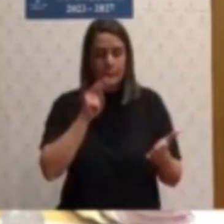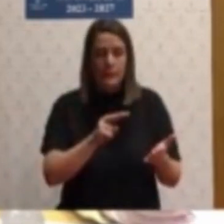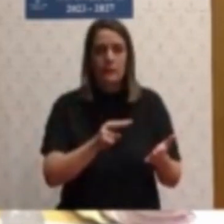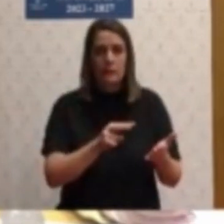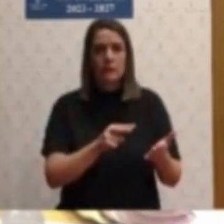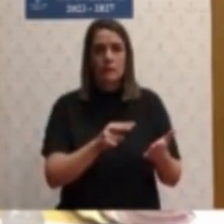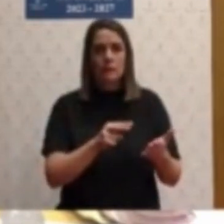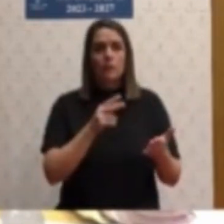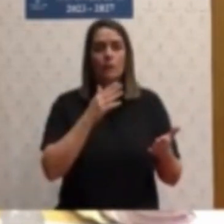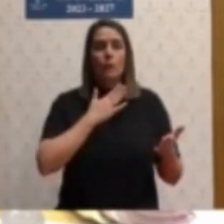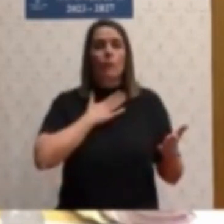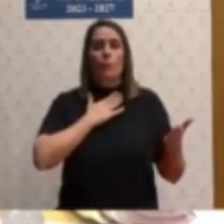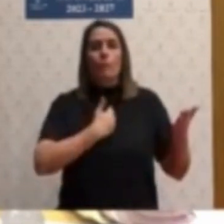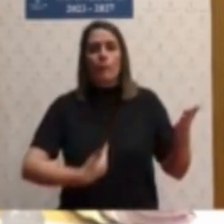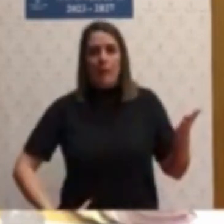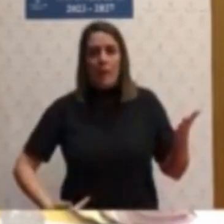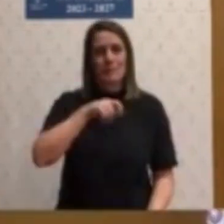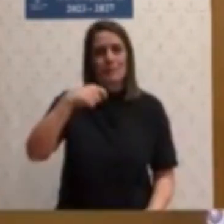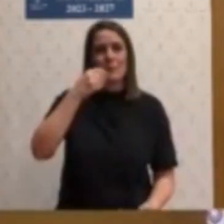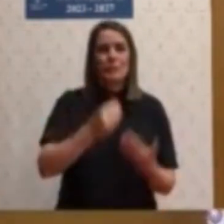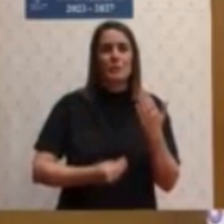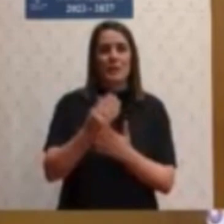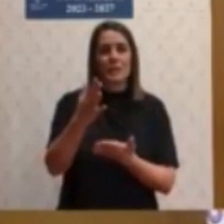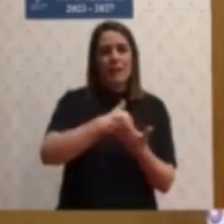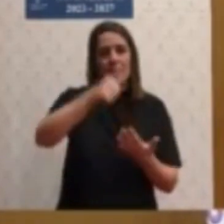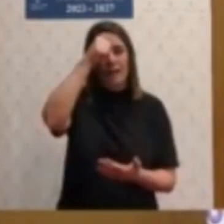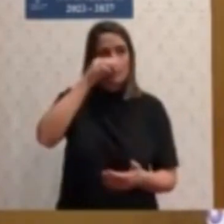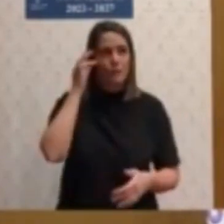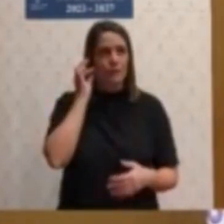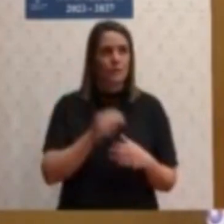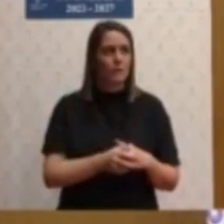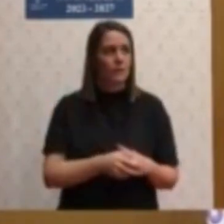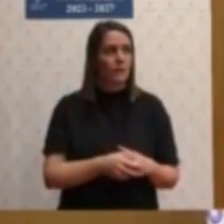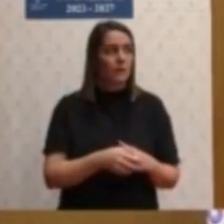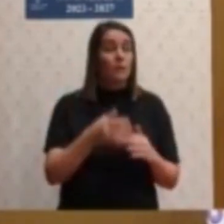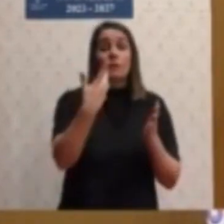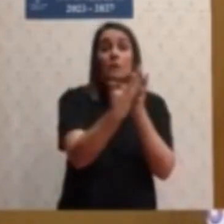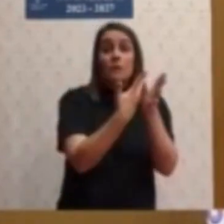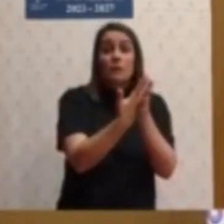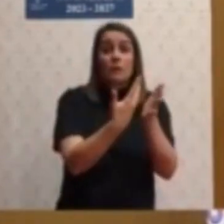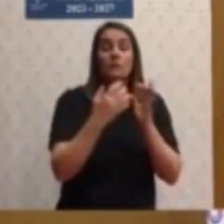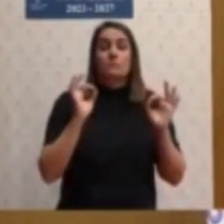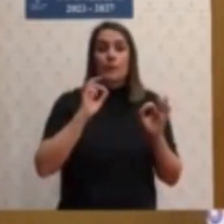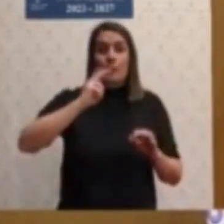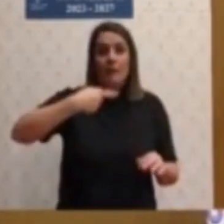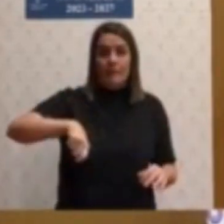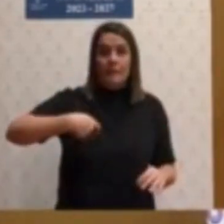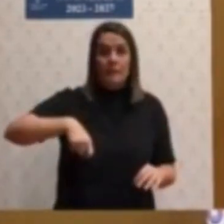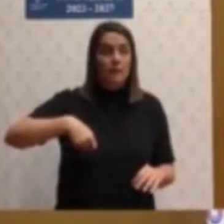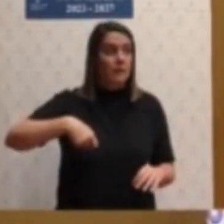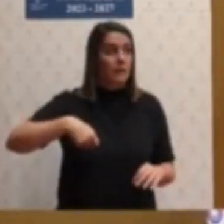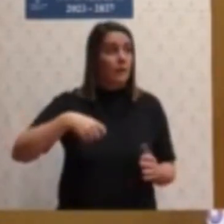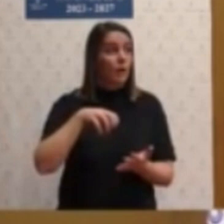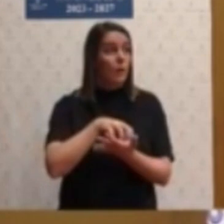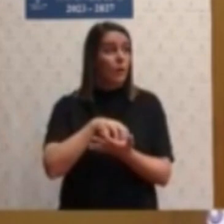pola tragedia ocorrida en Valencia, o inicio da sesión tamén se deu lectura a unha declaración institucional con motivo da próxima celebración do Día Internacional da